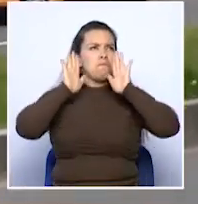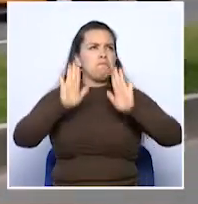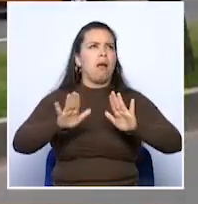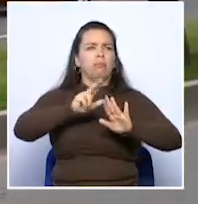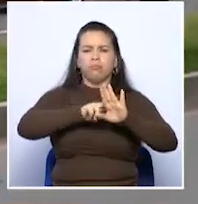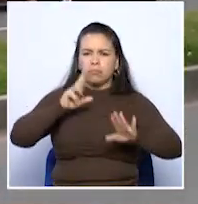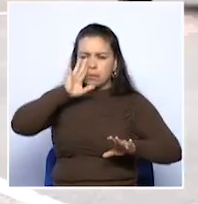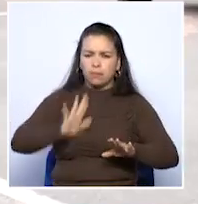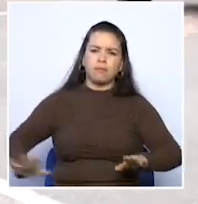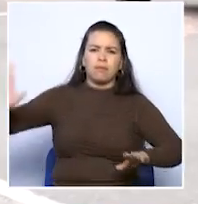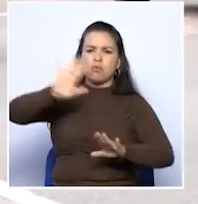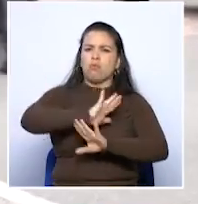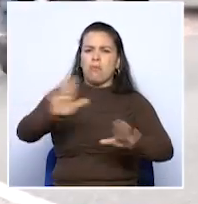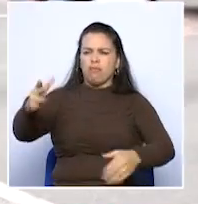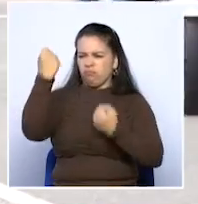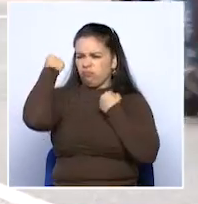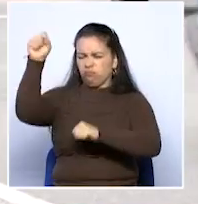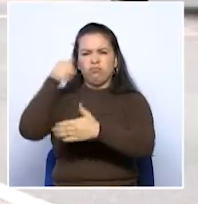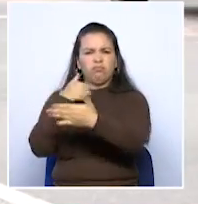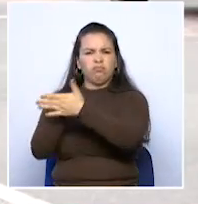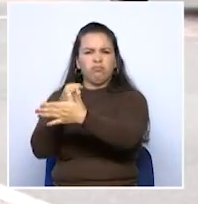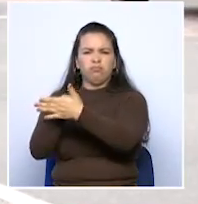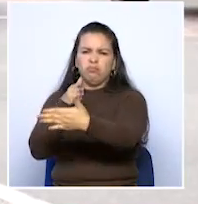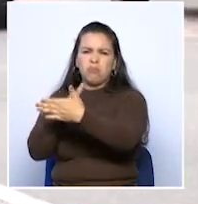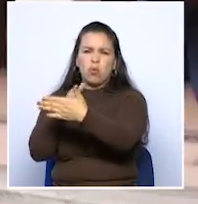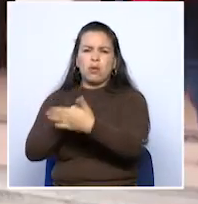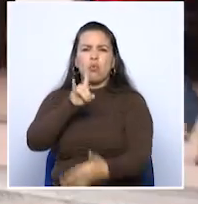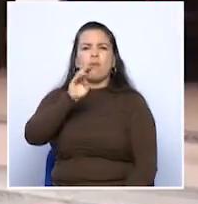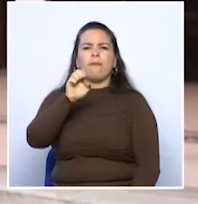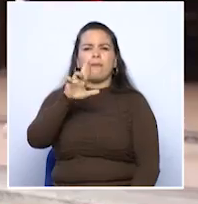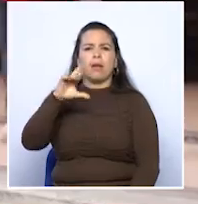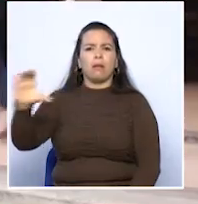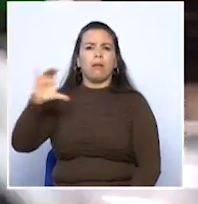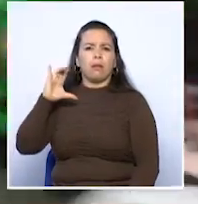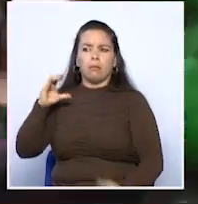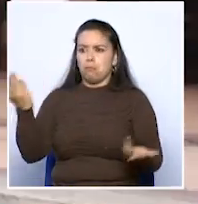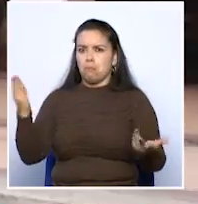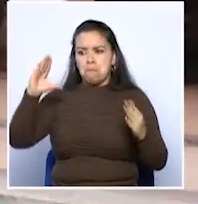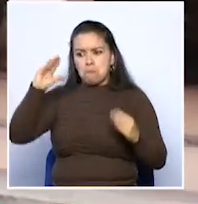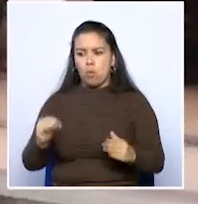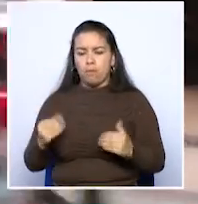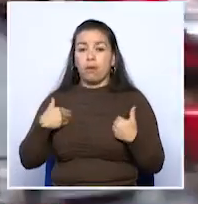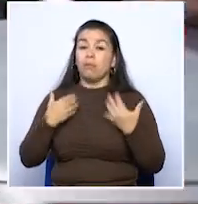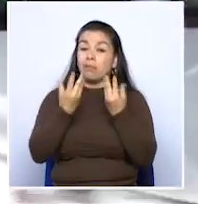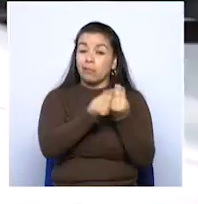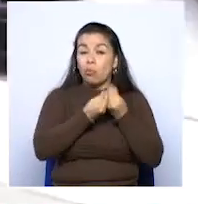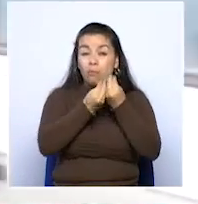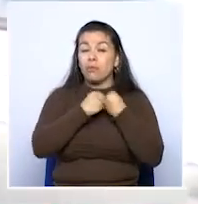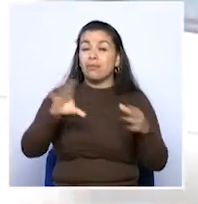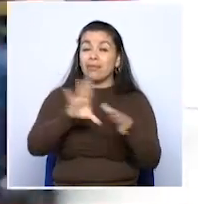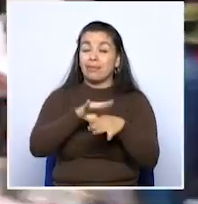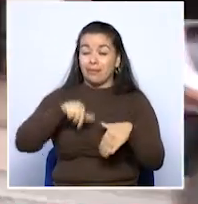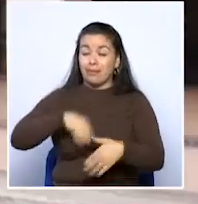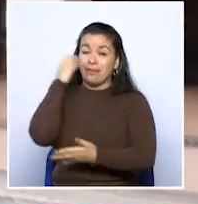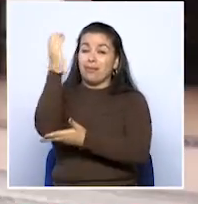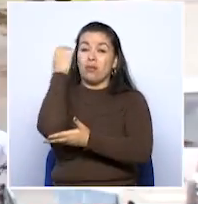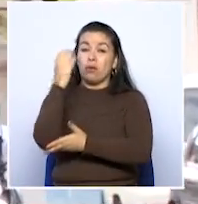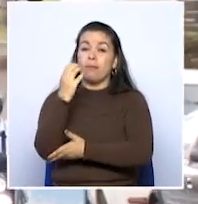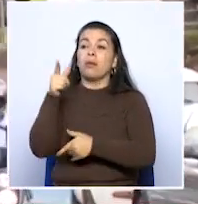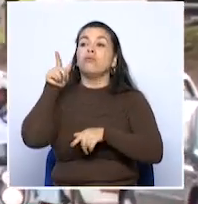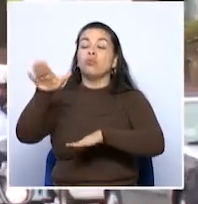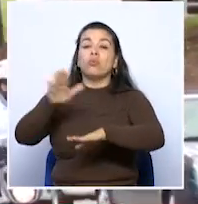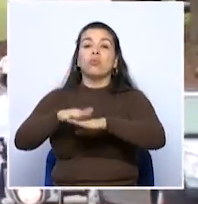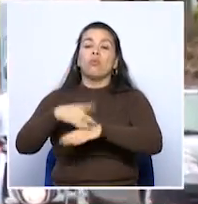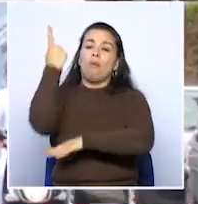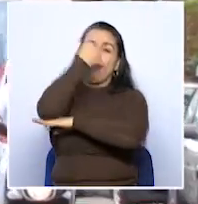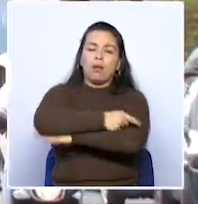nacional en protesta contra la ilegalidad de Uber, que según ellos lesiona sus intereses. La Corporación de Taxistas de Colombia programó una jornada